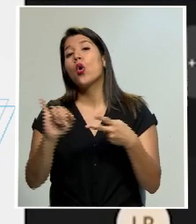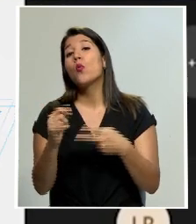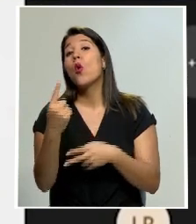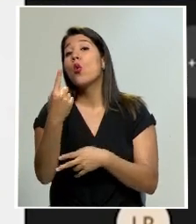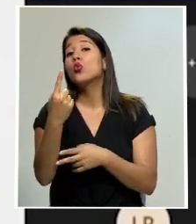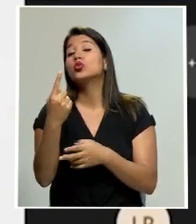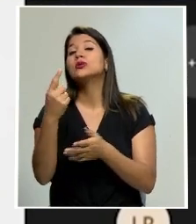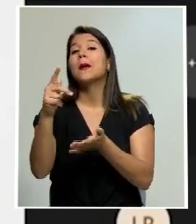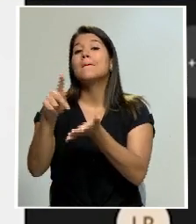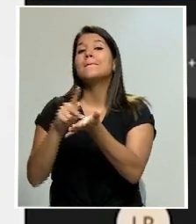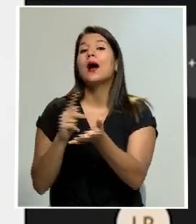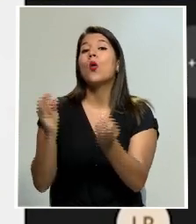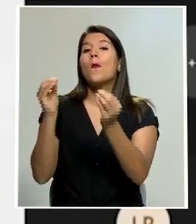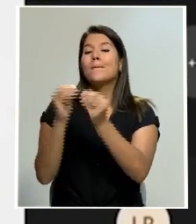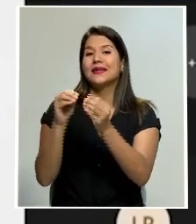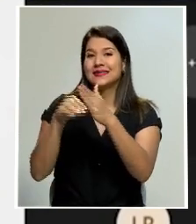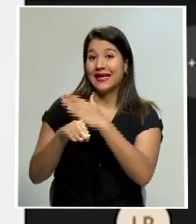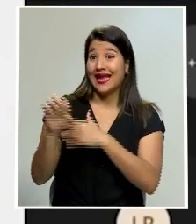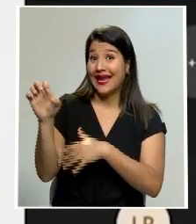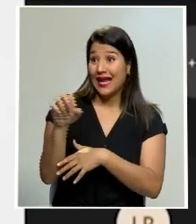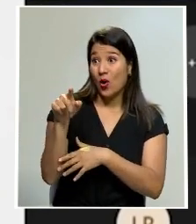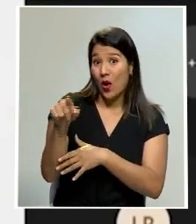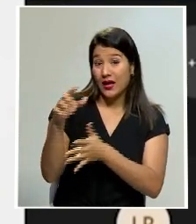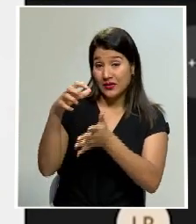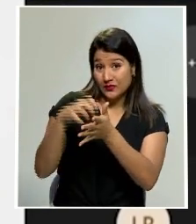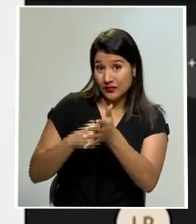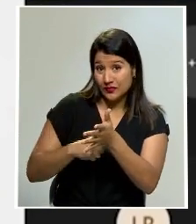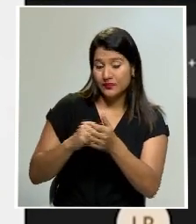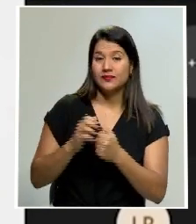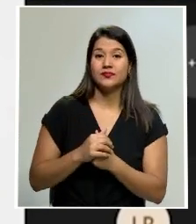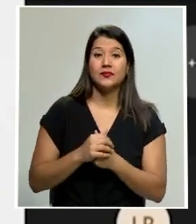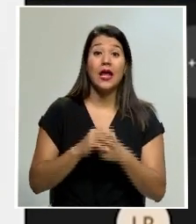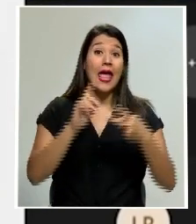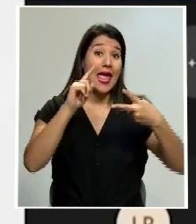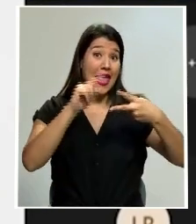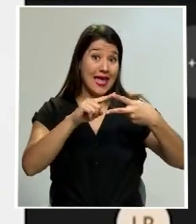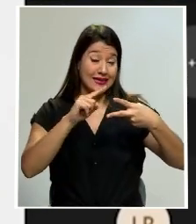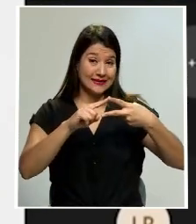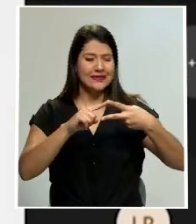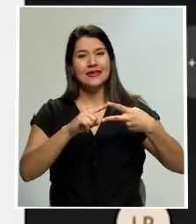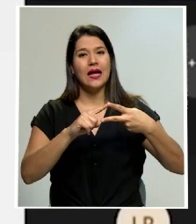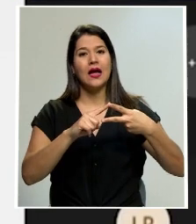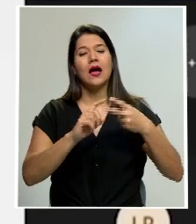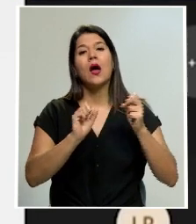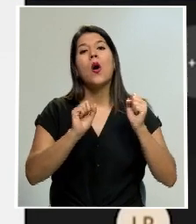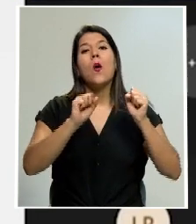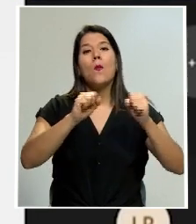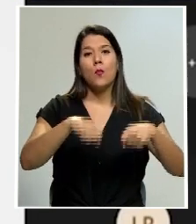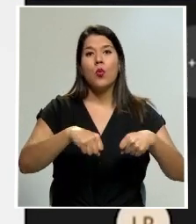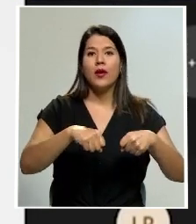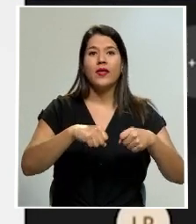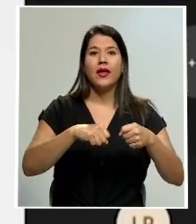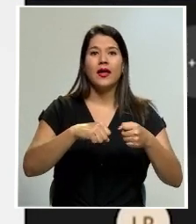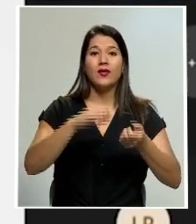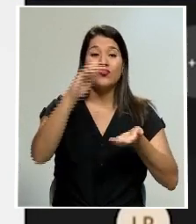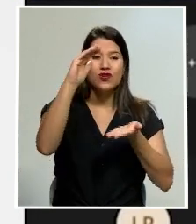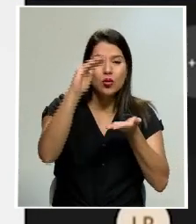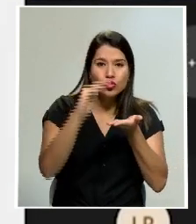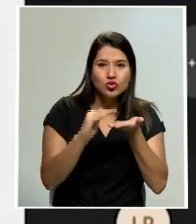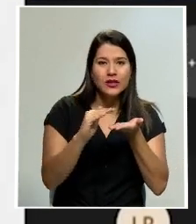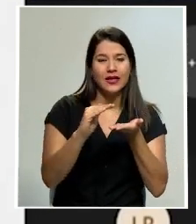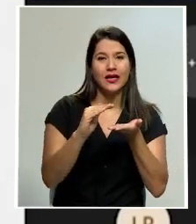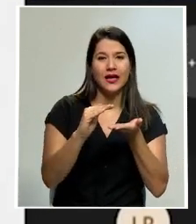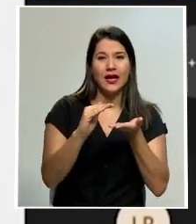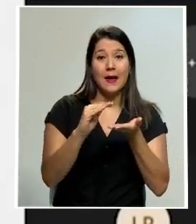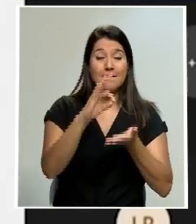en el mes de enero, siendo que la primera opción tendría el efecto de reducir el rendimiento del impuesto. Así